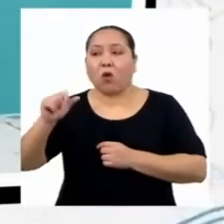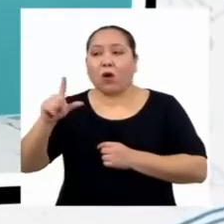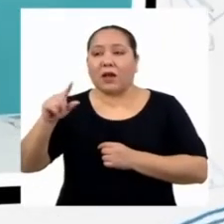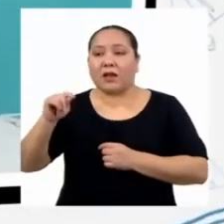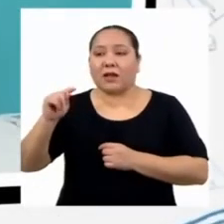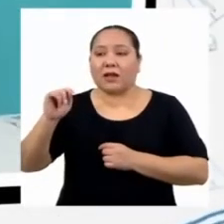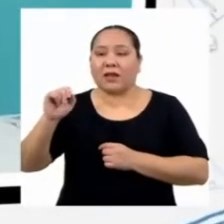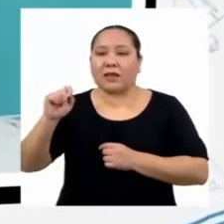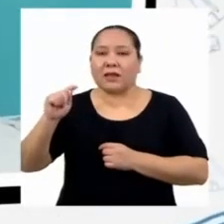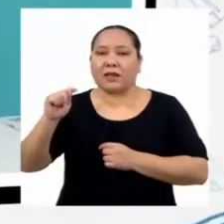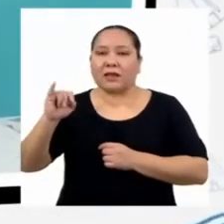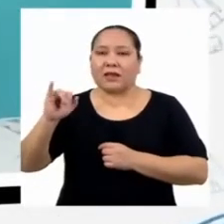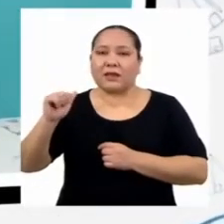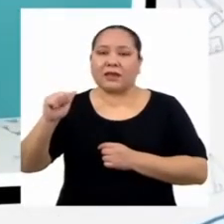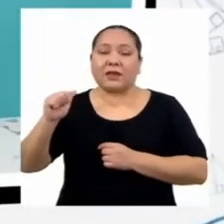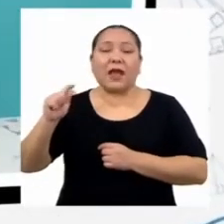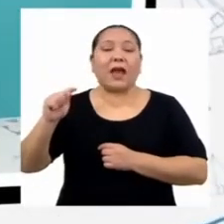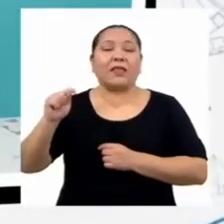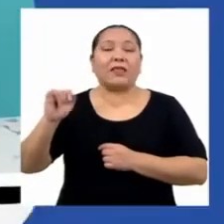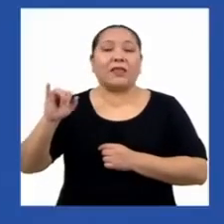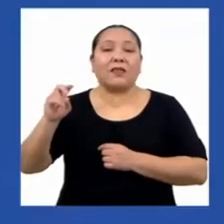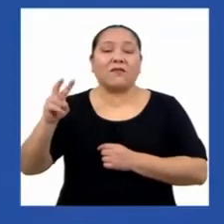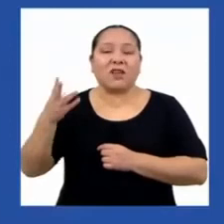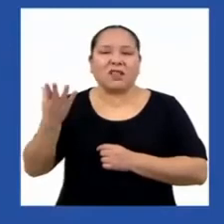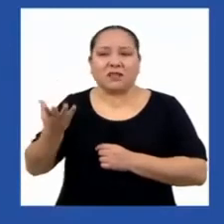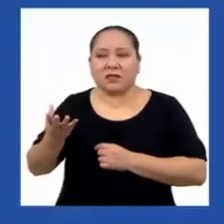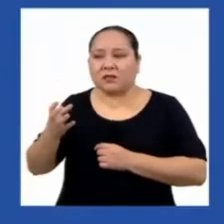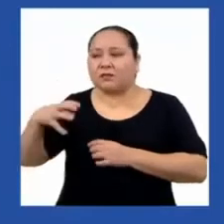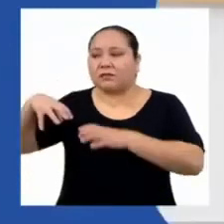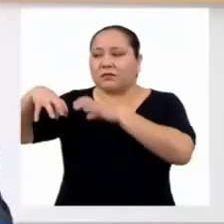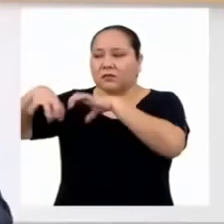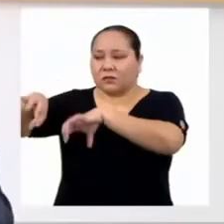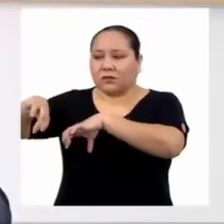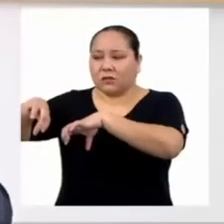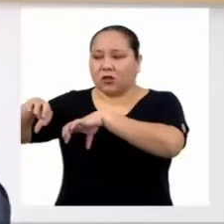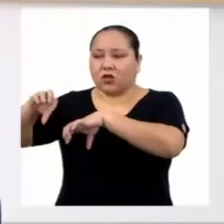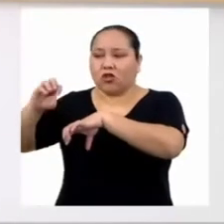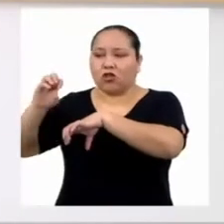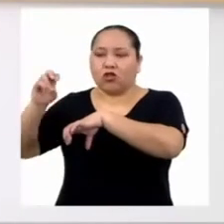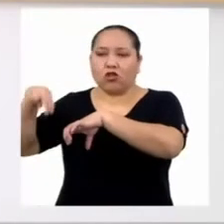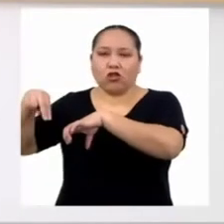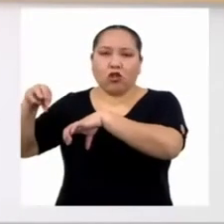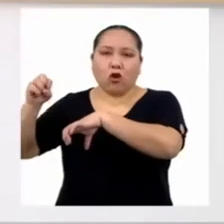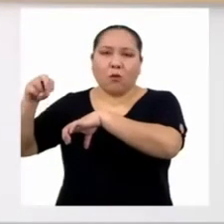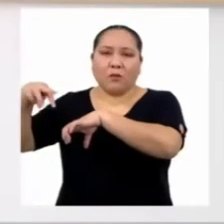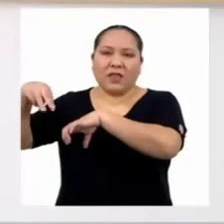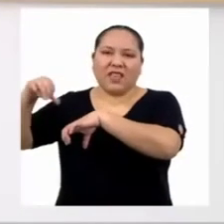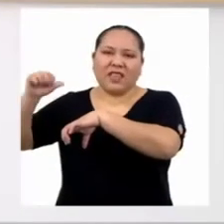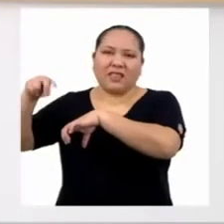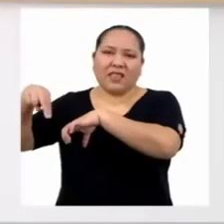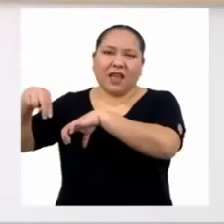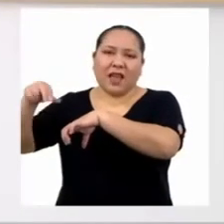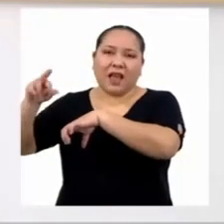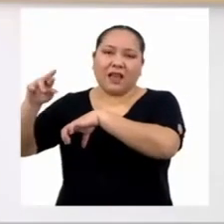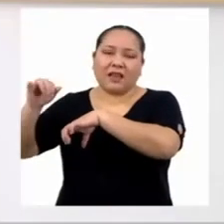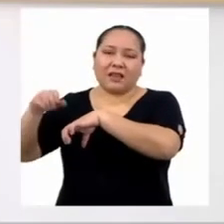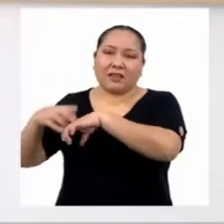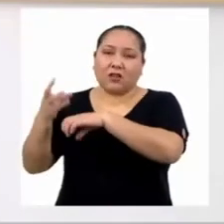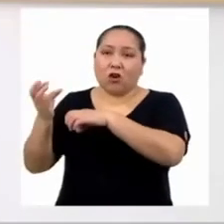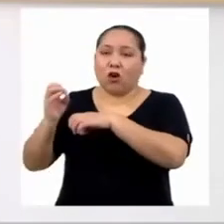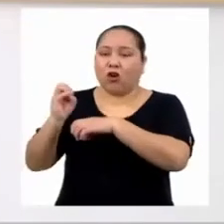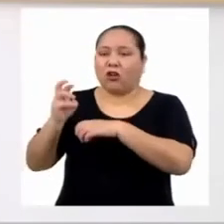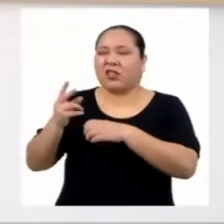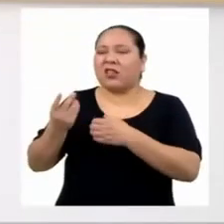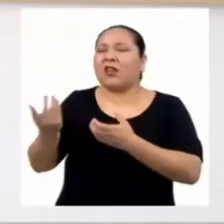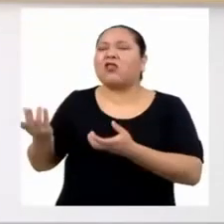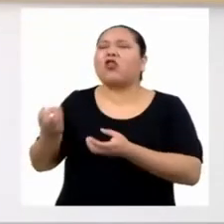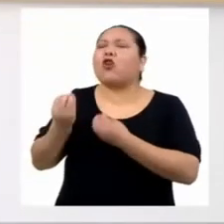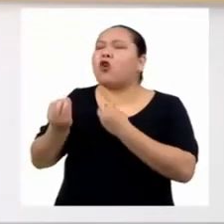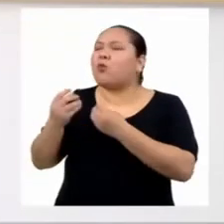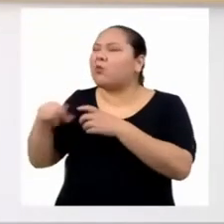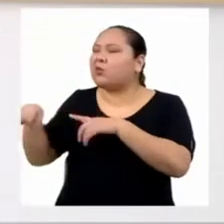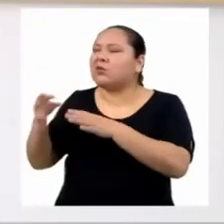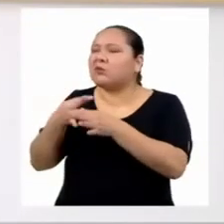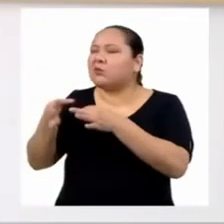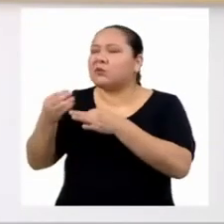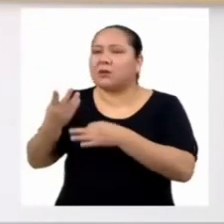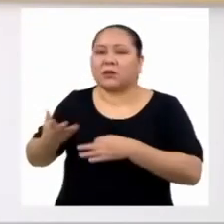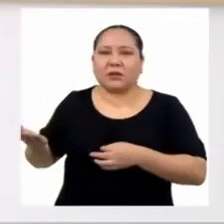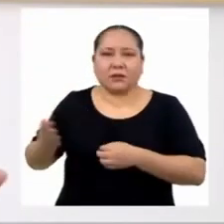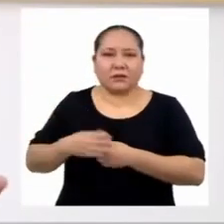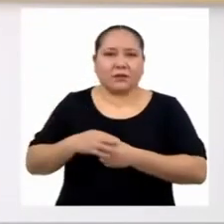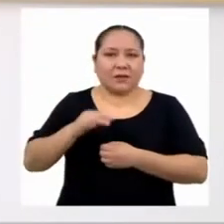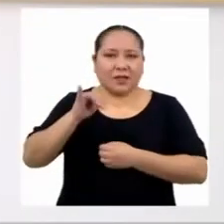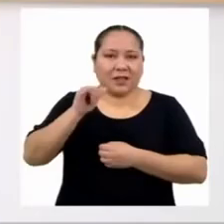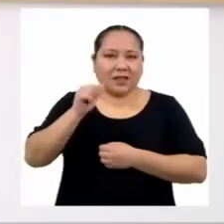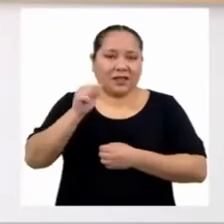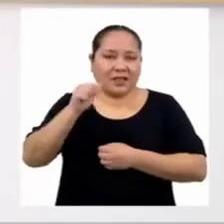¿a qué se refiere esta clasificación? Hola, Giret. Muchas gracias por preguntar. Creo que Yanira podría